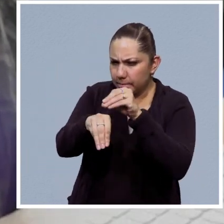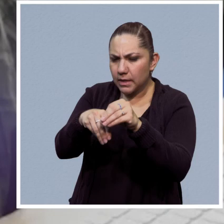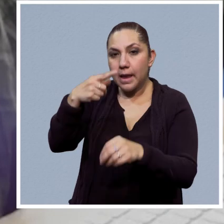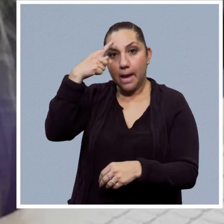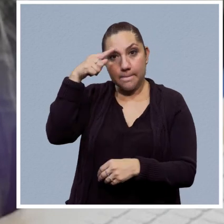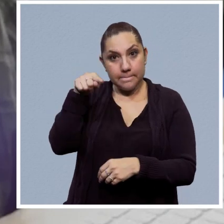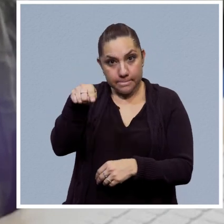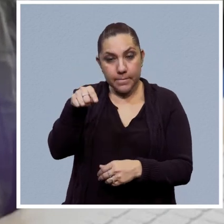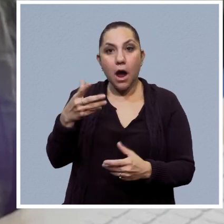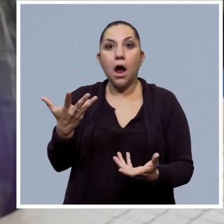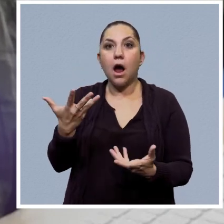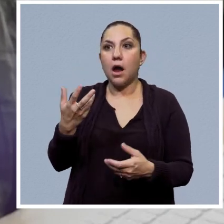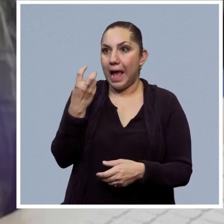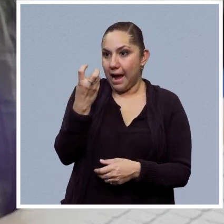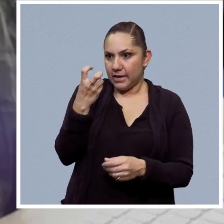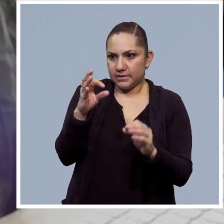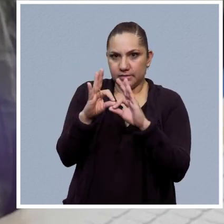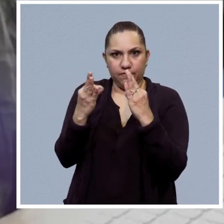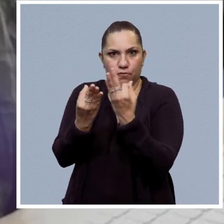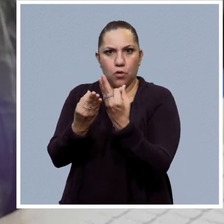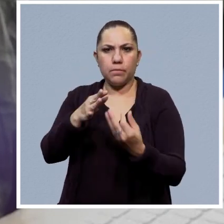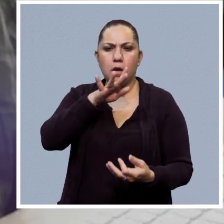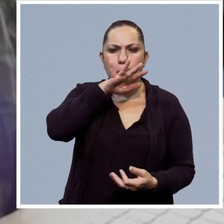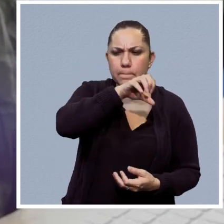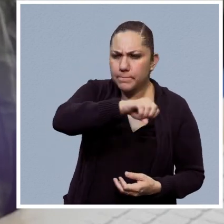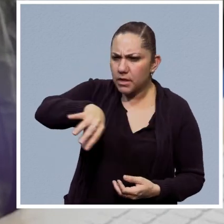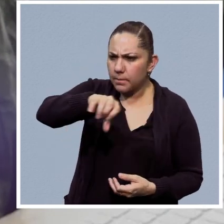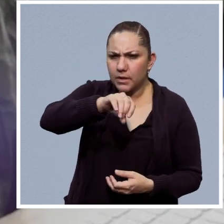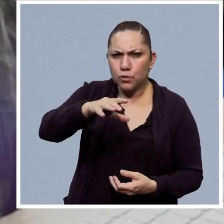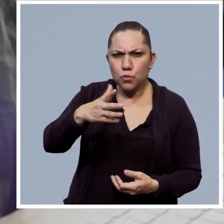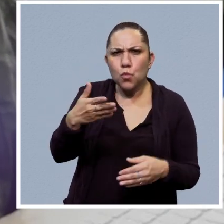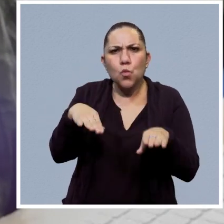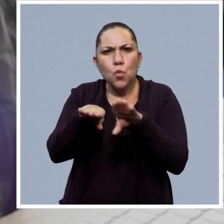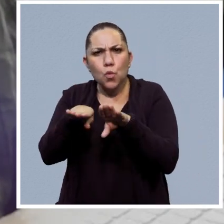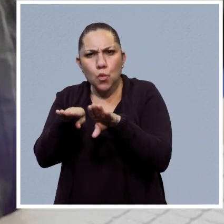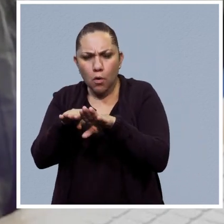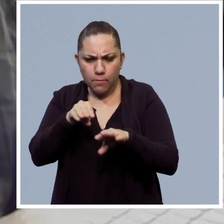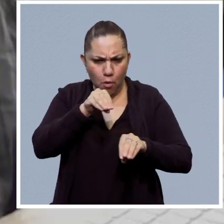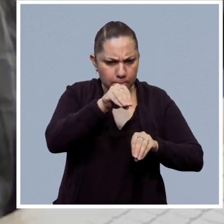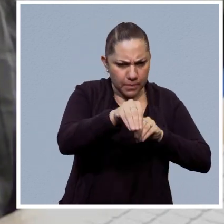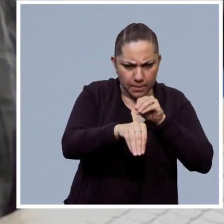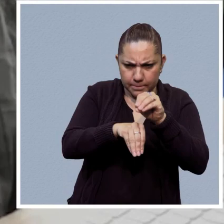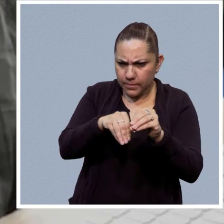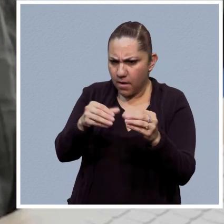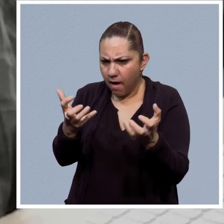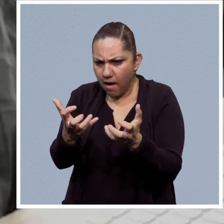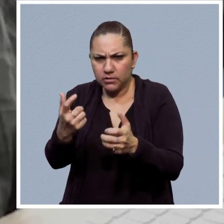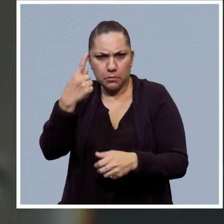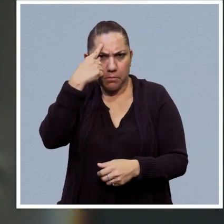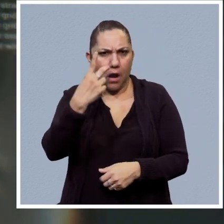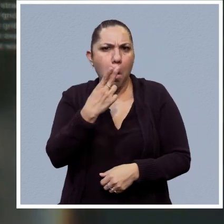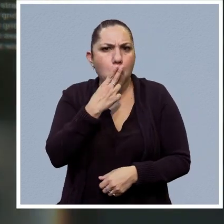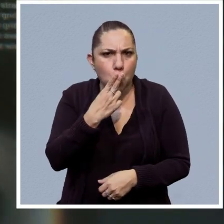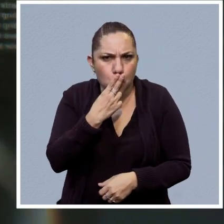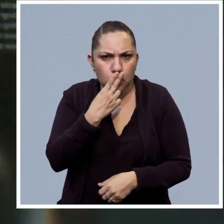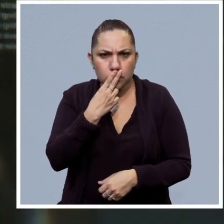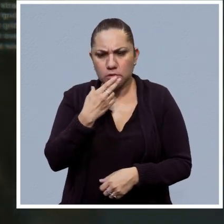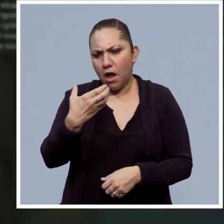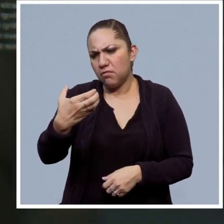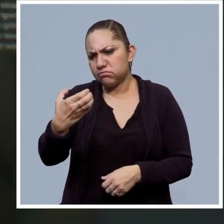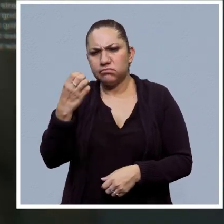idealmente pudiera llevarse a cabo desde un dispositivo móvil y eventualmente toda esta información